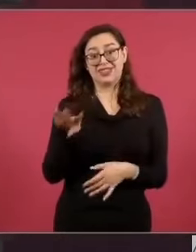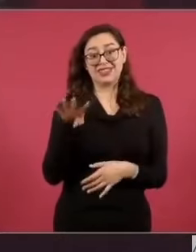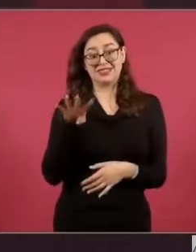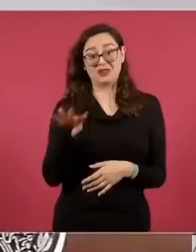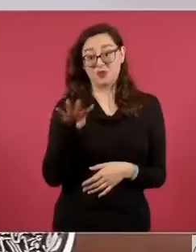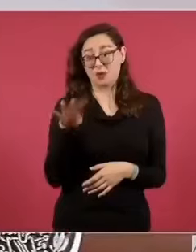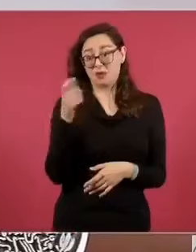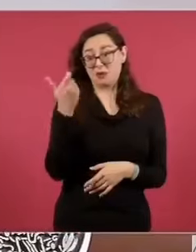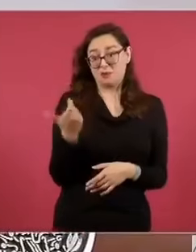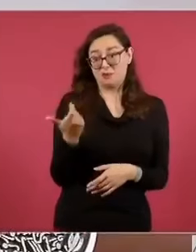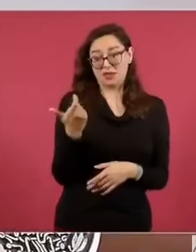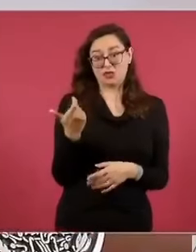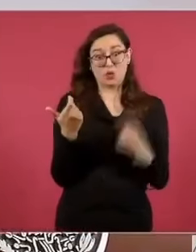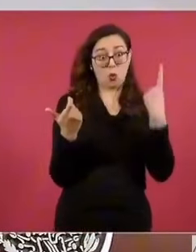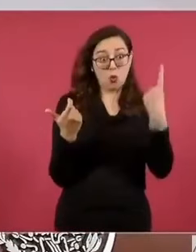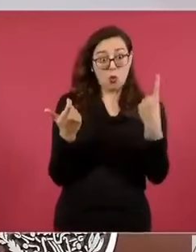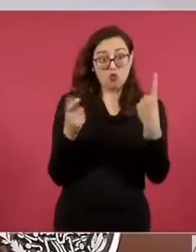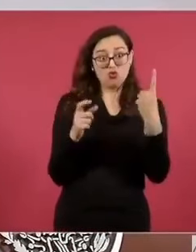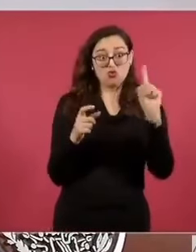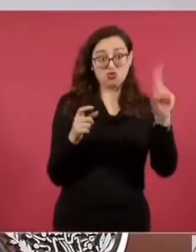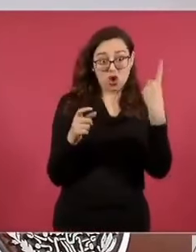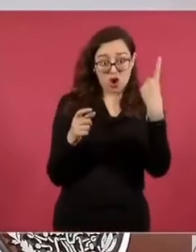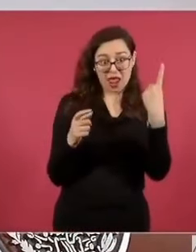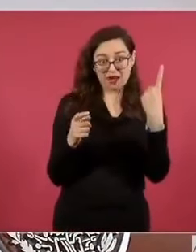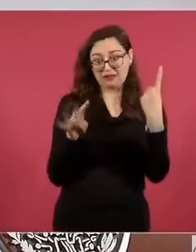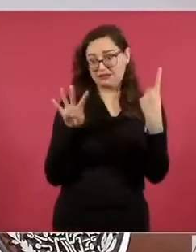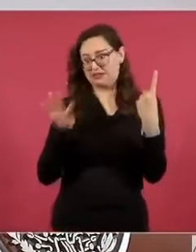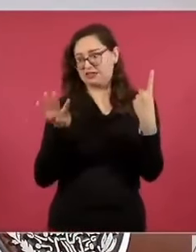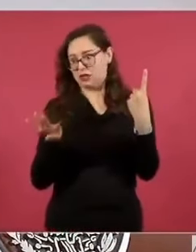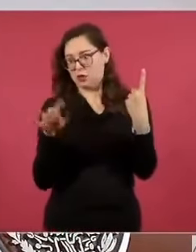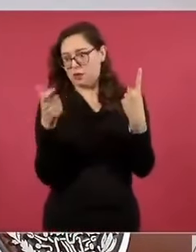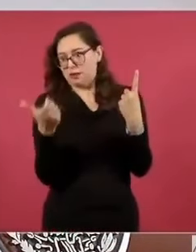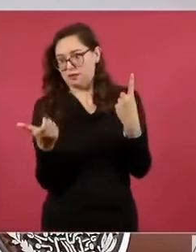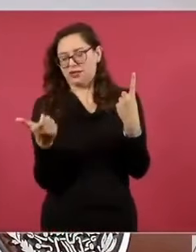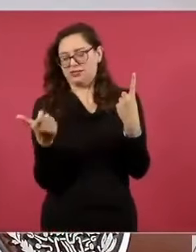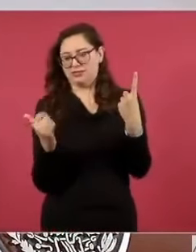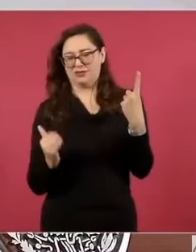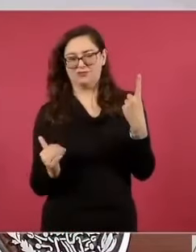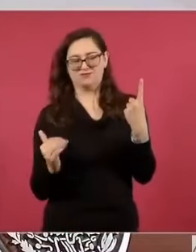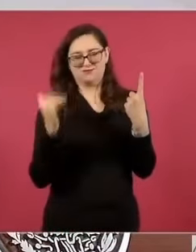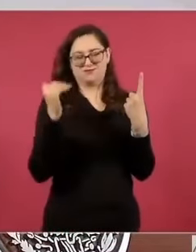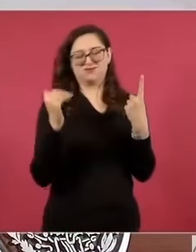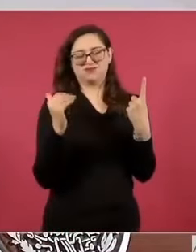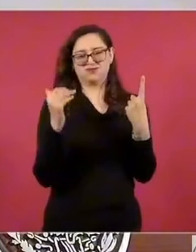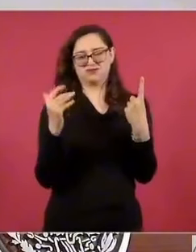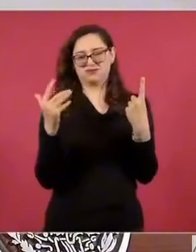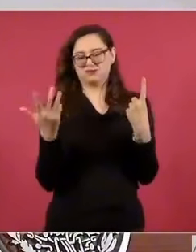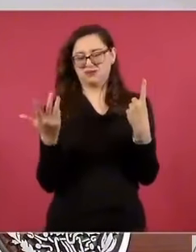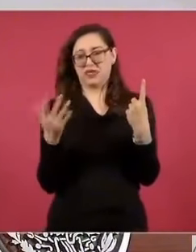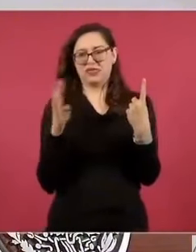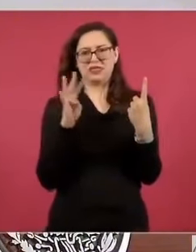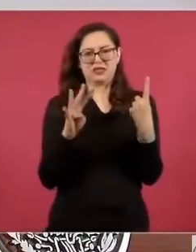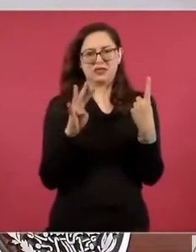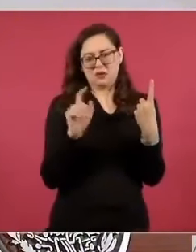pesos, 19.18